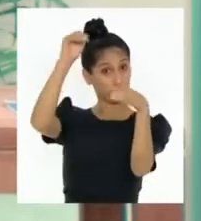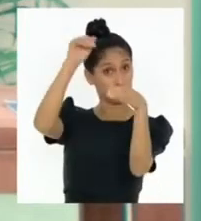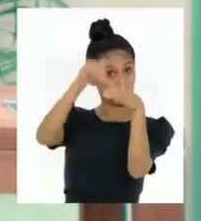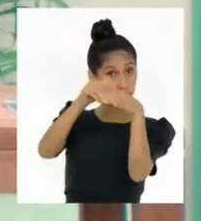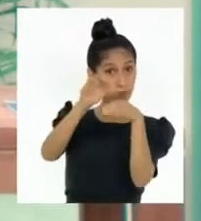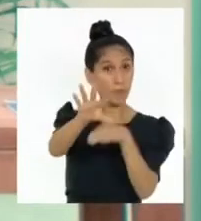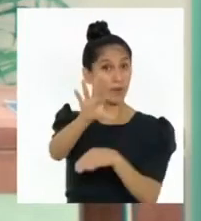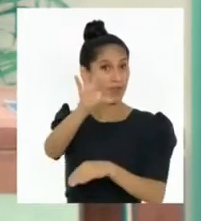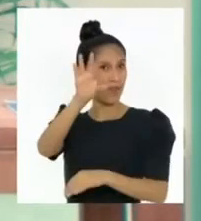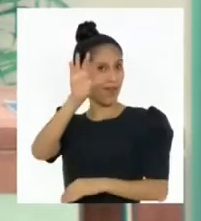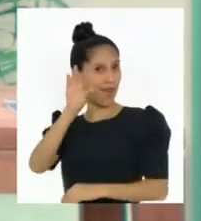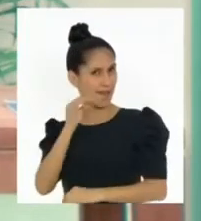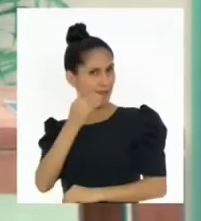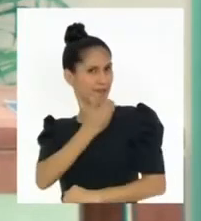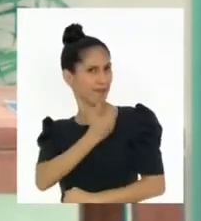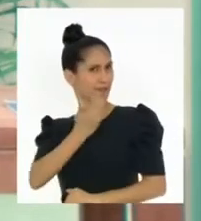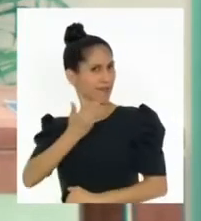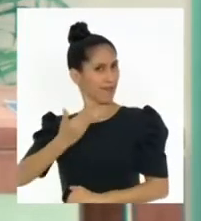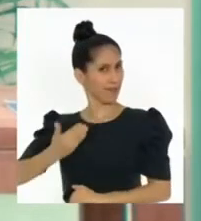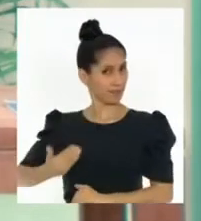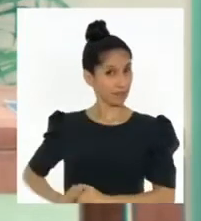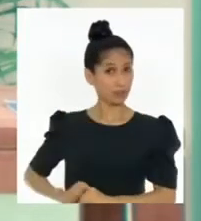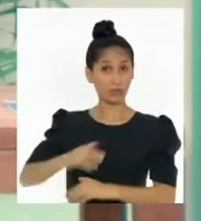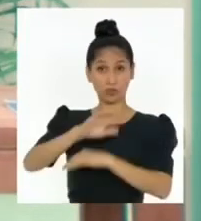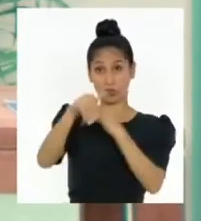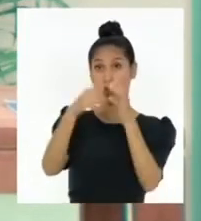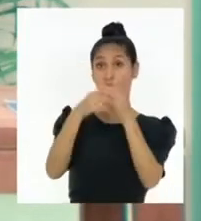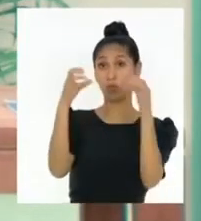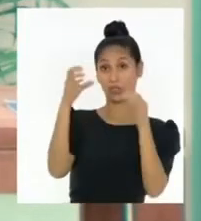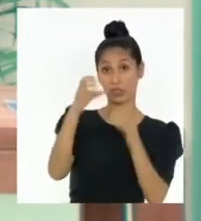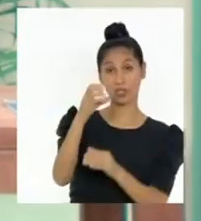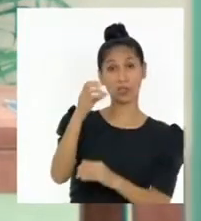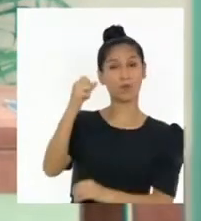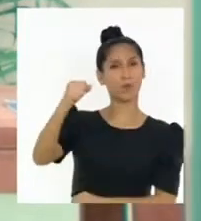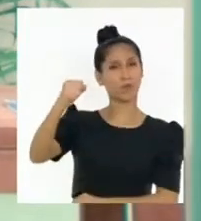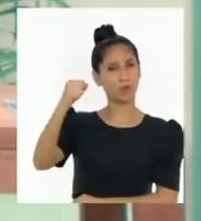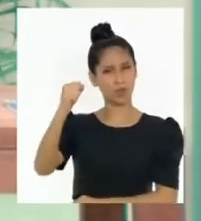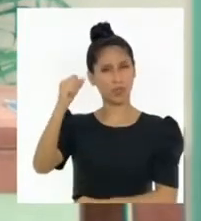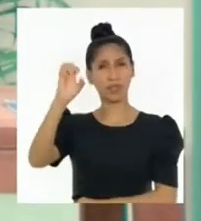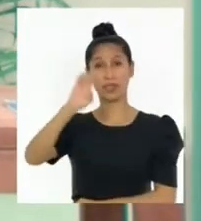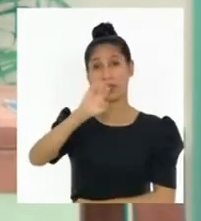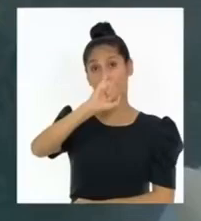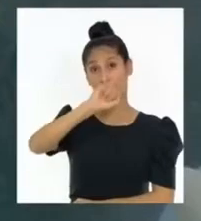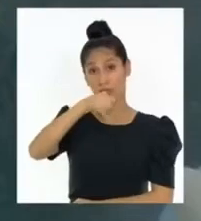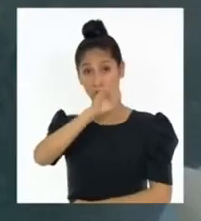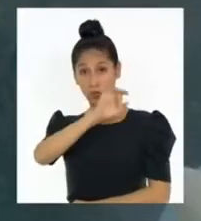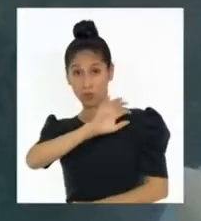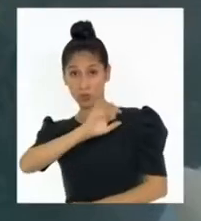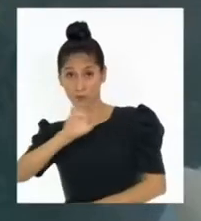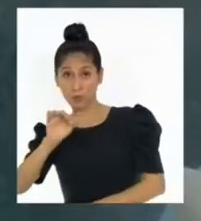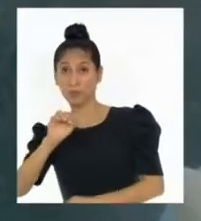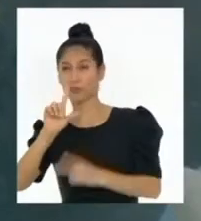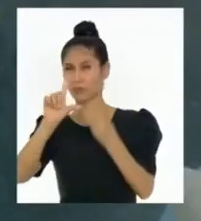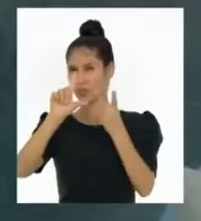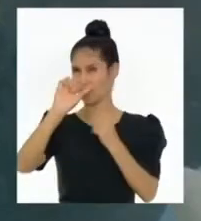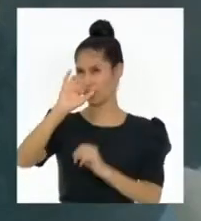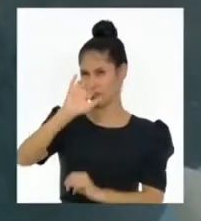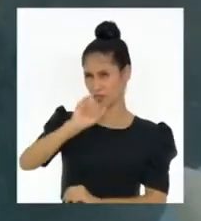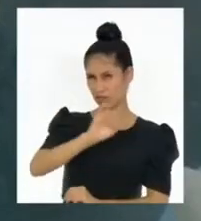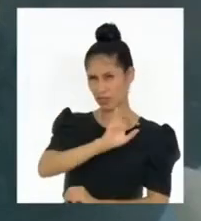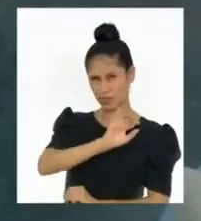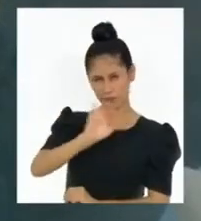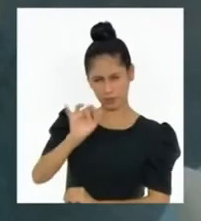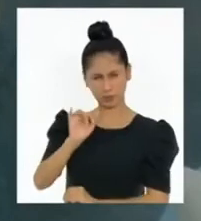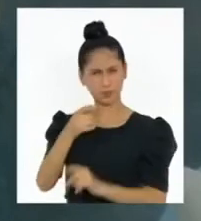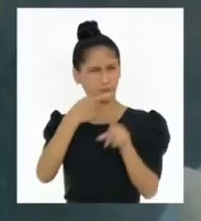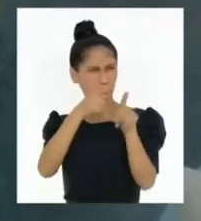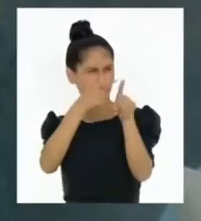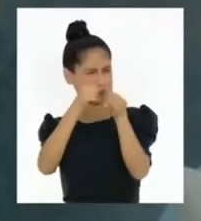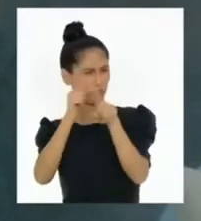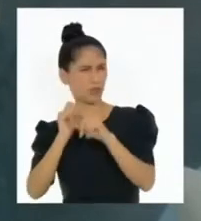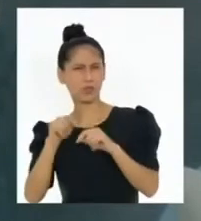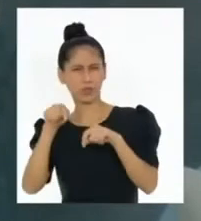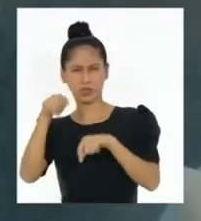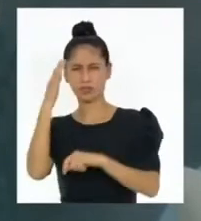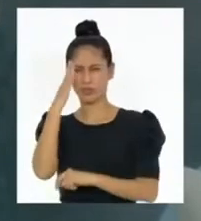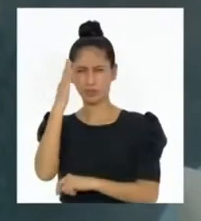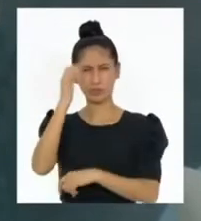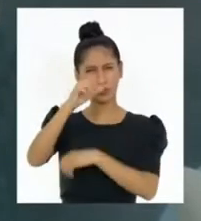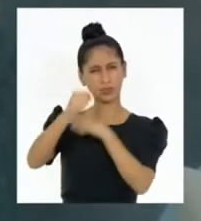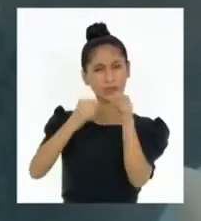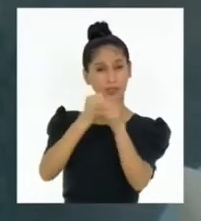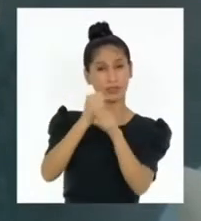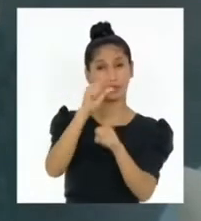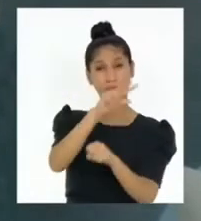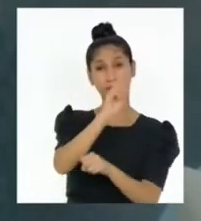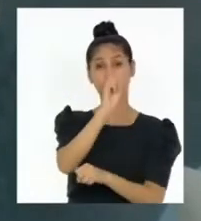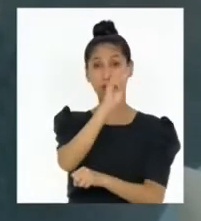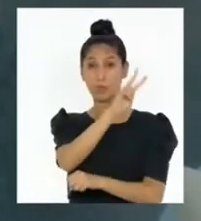representantes del Poder Ejecutivo, Legislativo y el Parlamento Andino. Sabemos que en este proceso electoral 2021 se elige